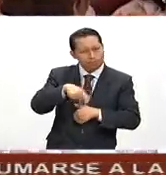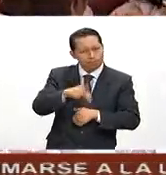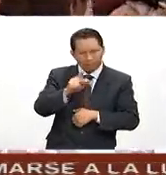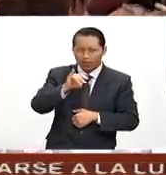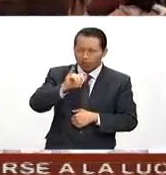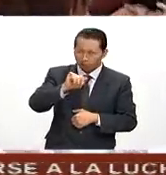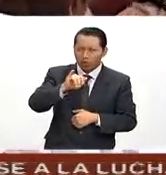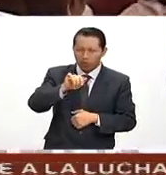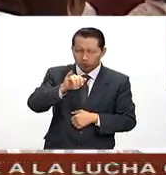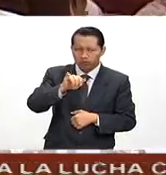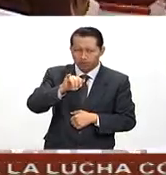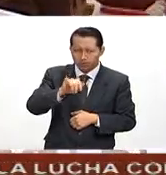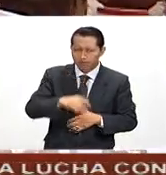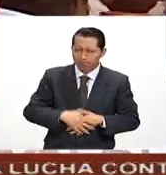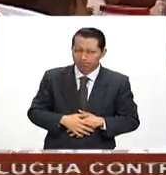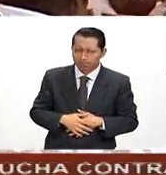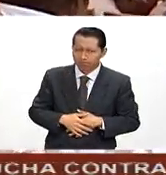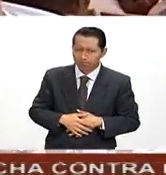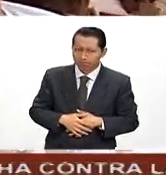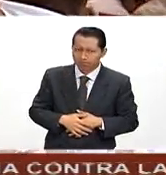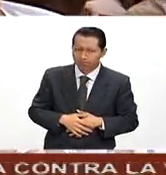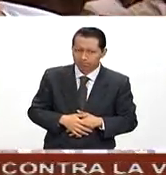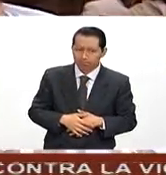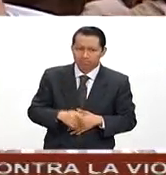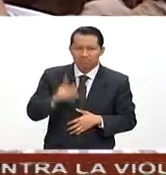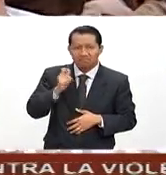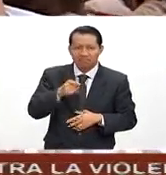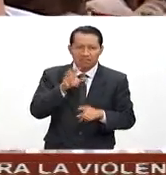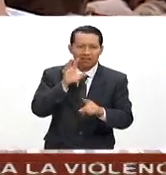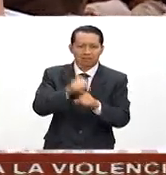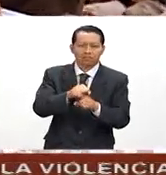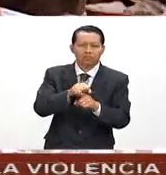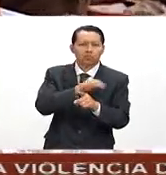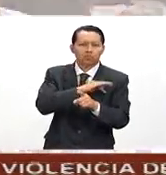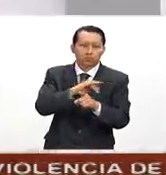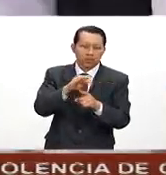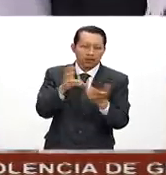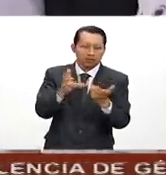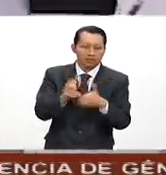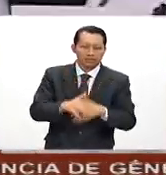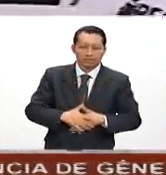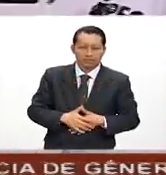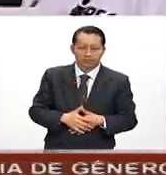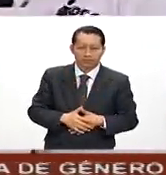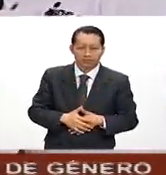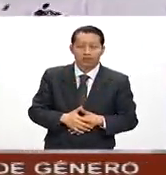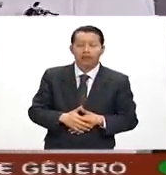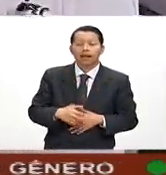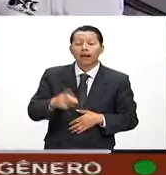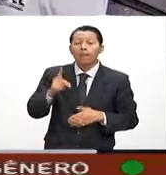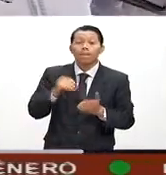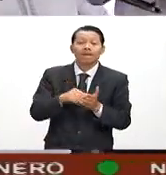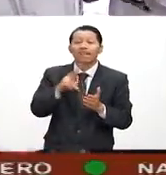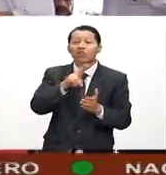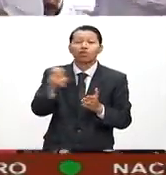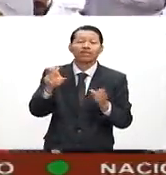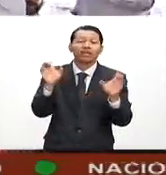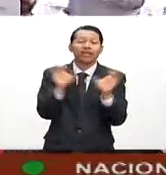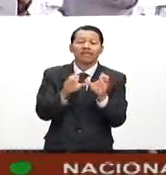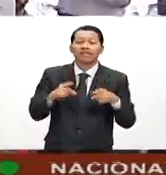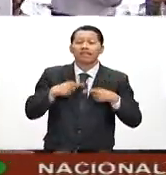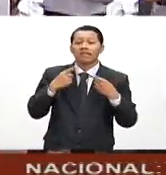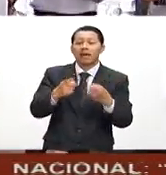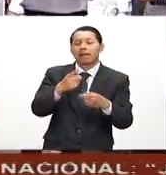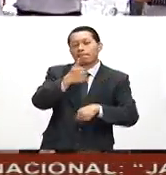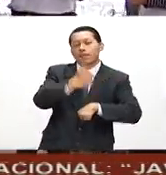logré lo que yo quería. El INEA entregó más de 1.200 certificados de